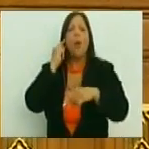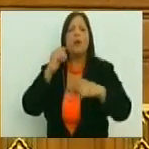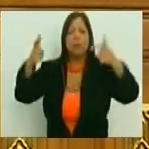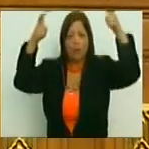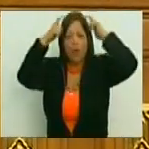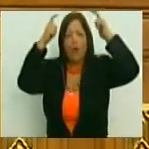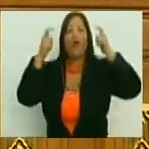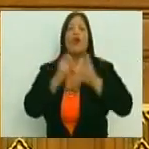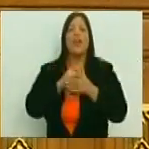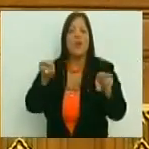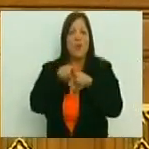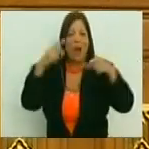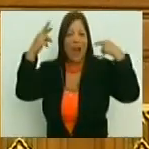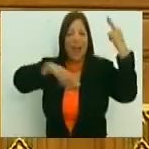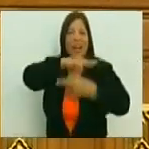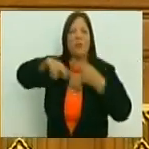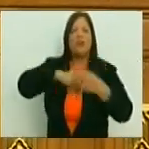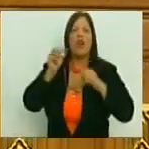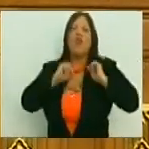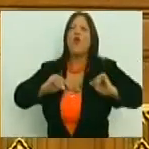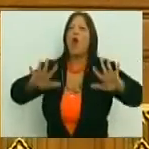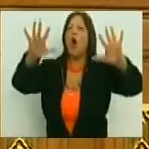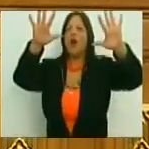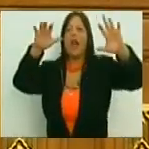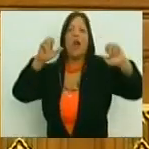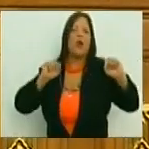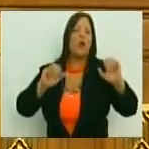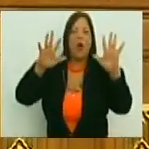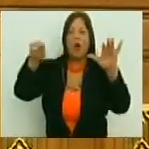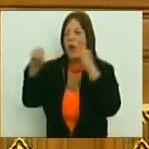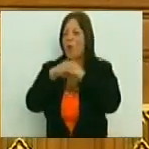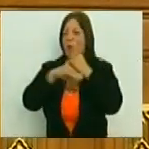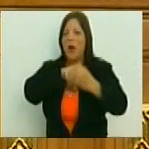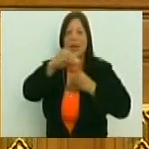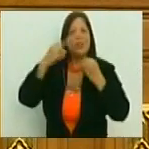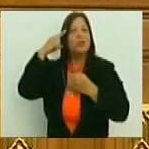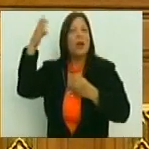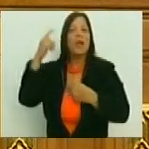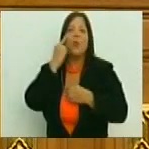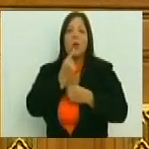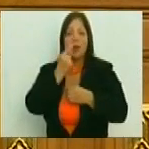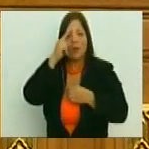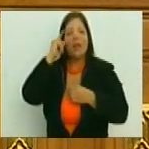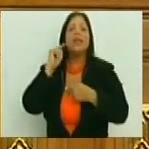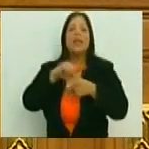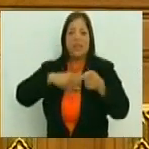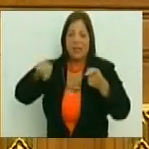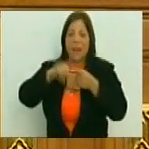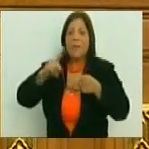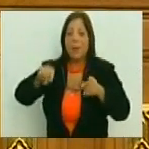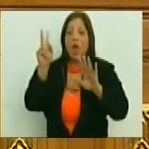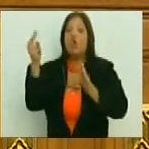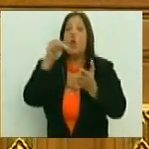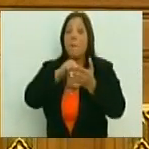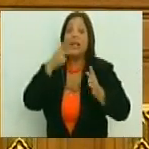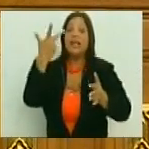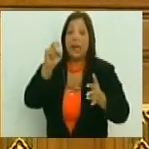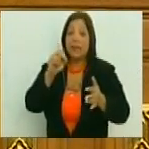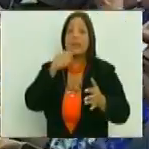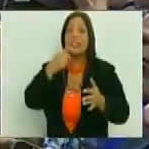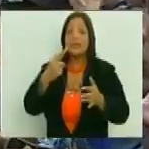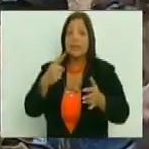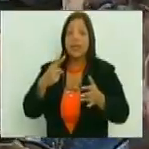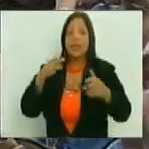coronarán la revolución, y la coronaremos de gloria, y la coronaremos como la soñó el libertador Simón Bolívar, y seremos capaces en el 2030, de